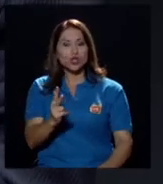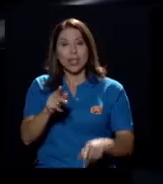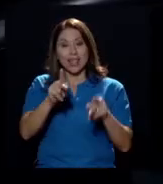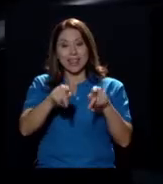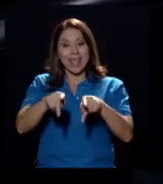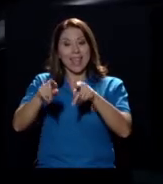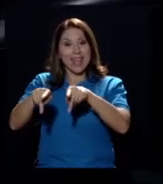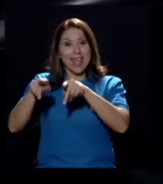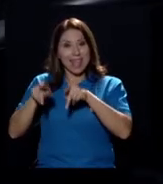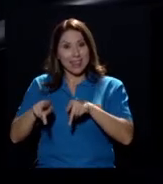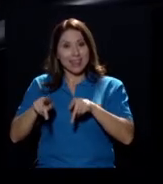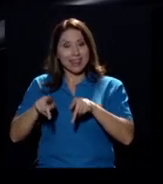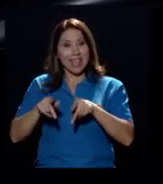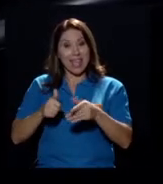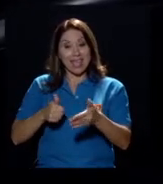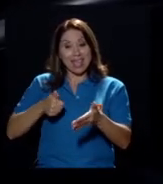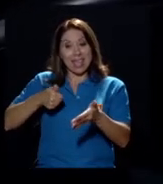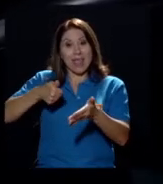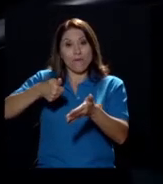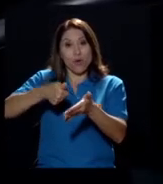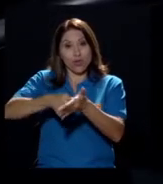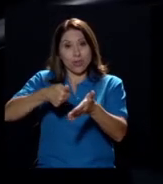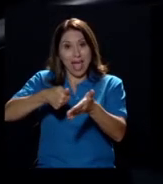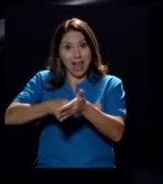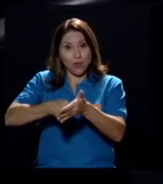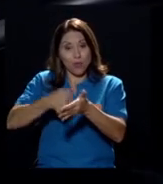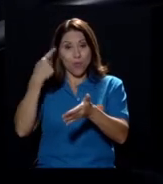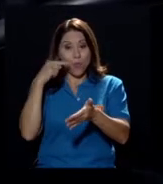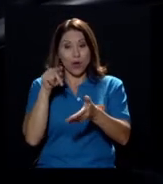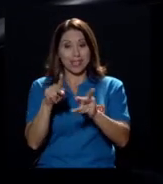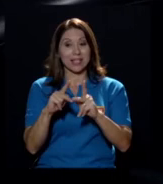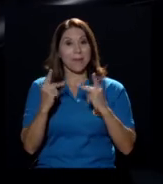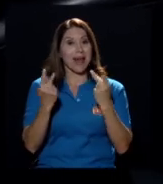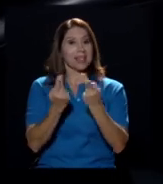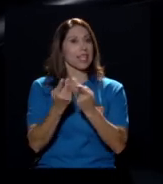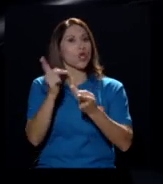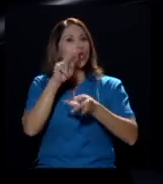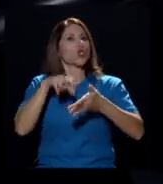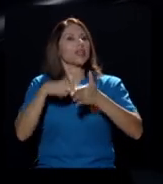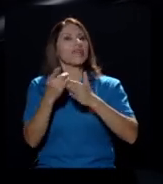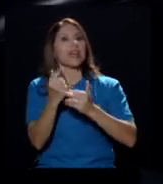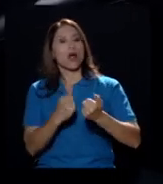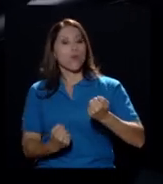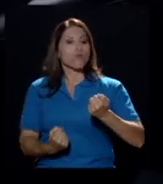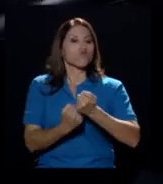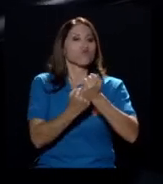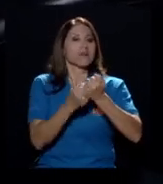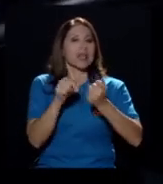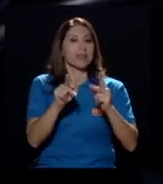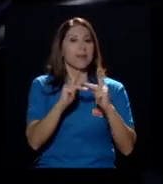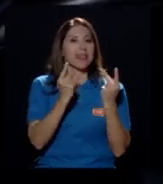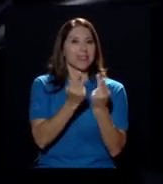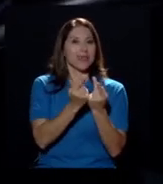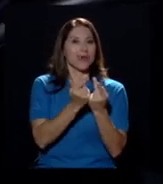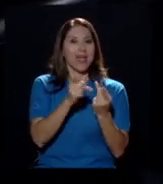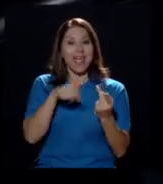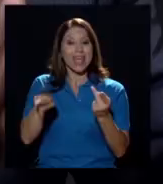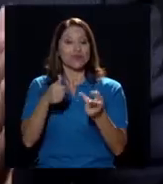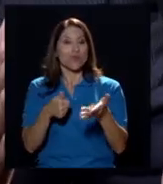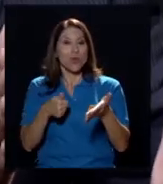ese partido, no a favor de ese partido, pero por protesta contra los otros,